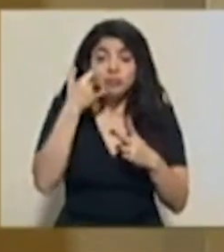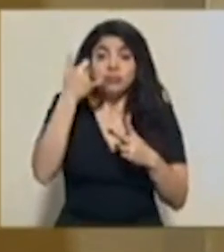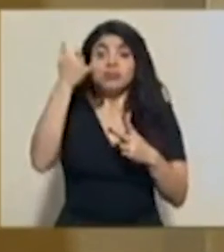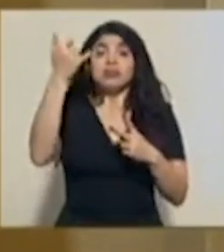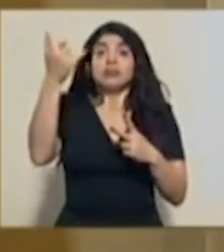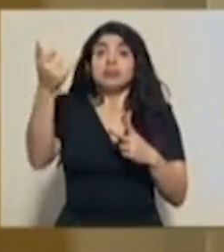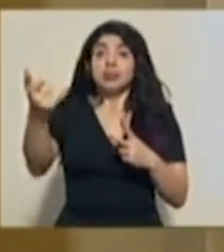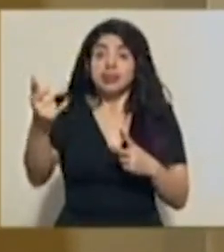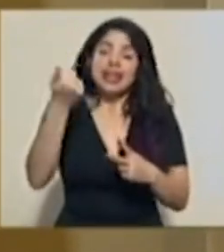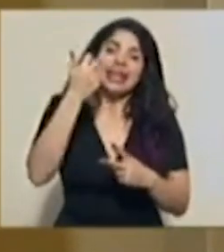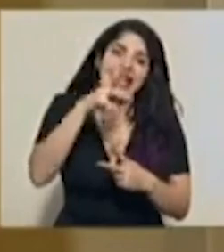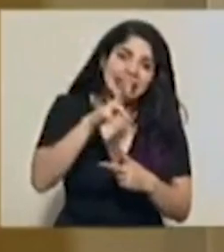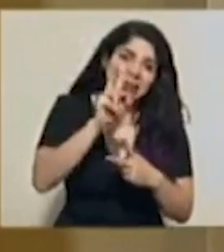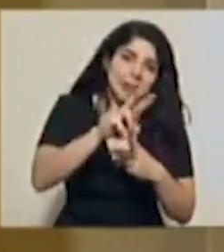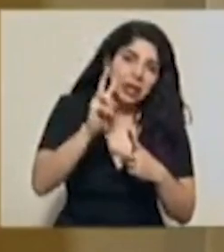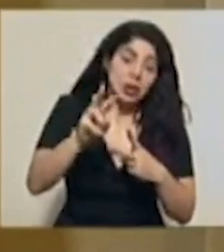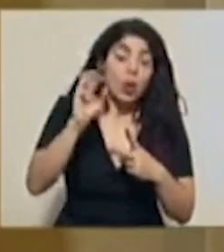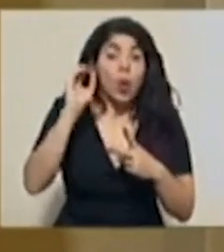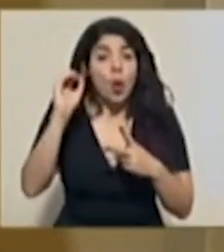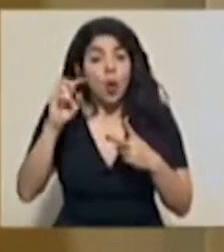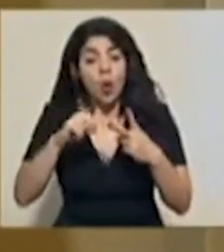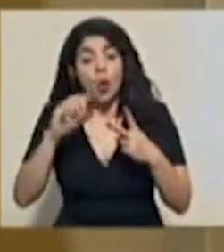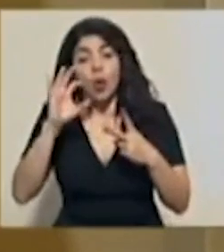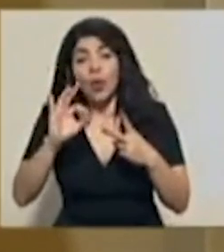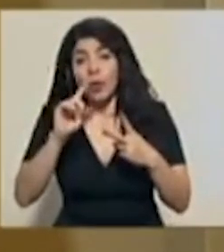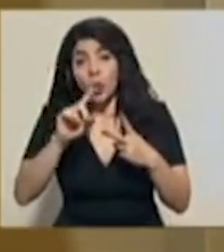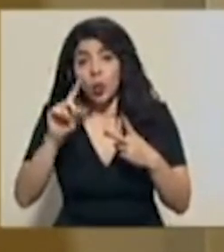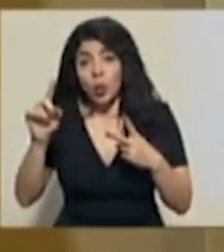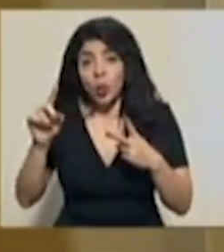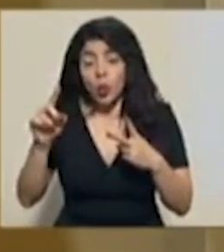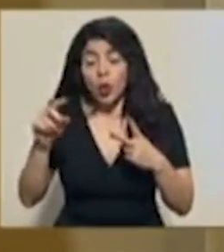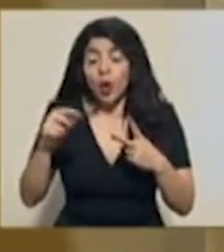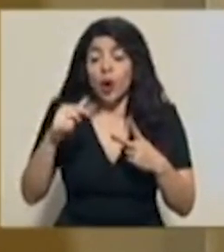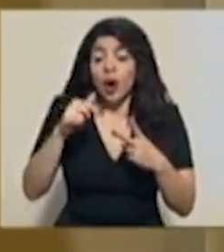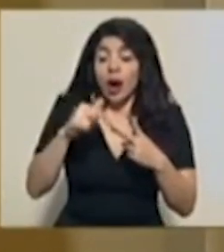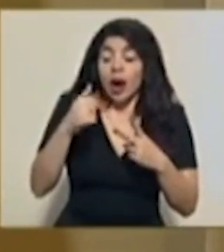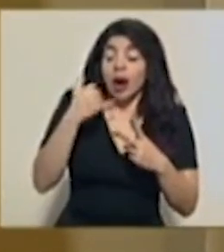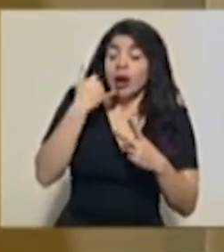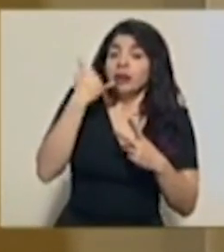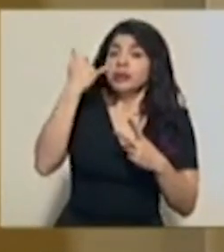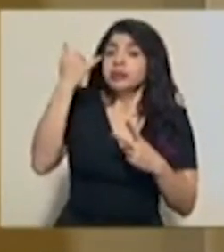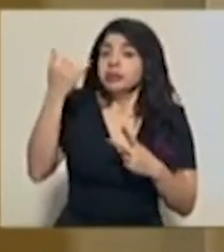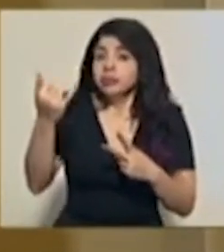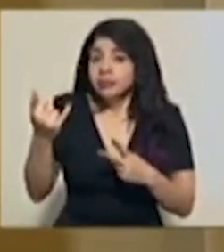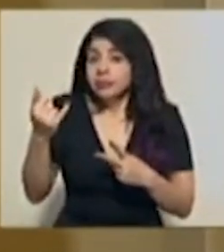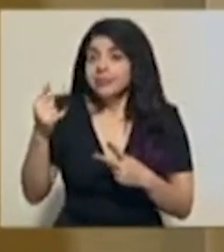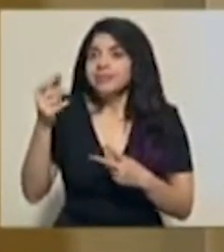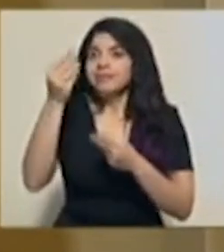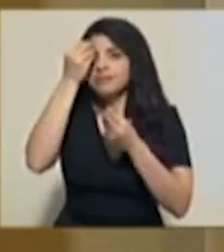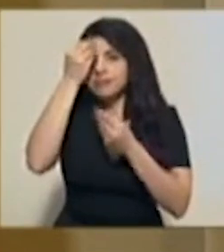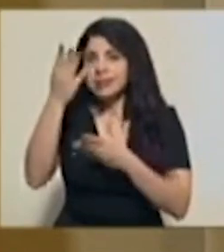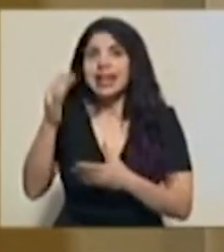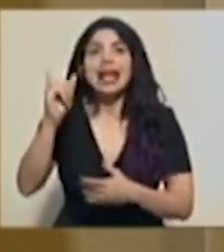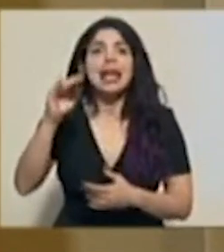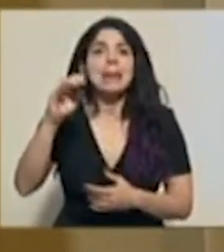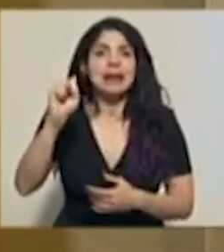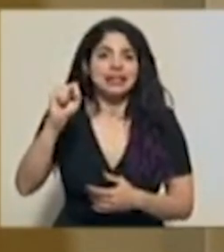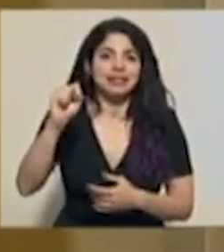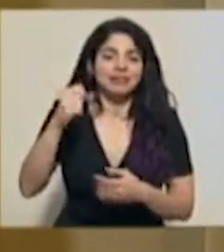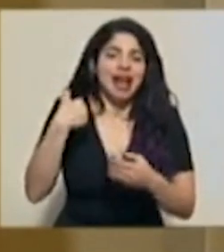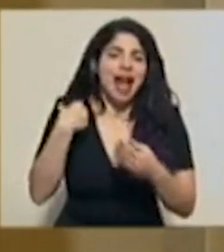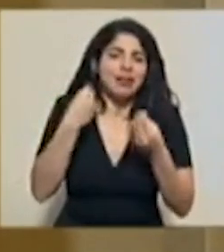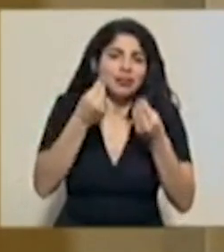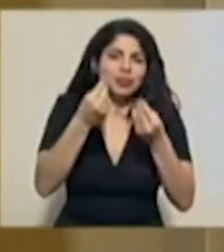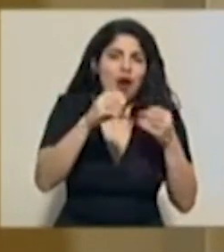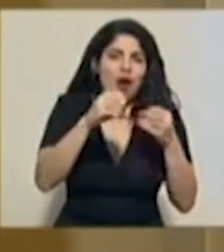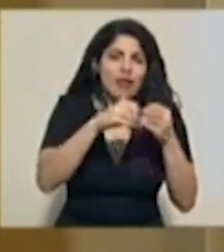insisto, al 1322 o al 911, nos comunican a LIMAS en las distintas oficinas